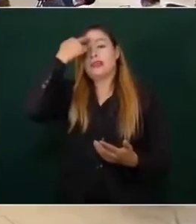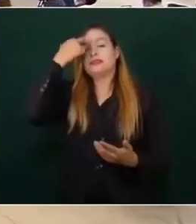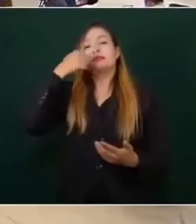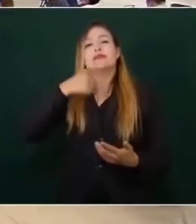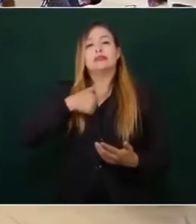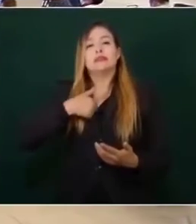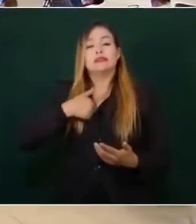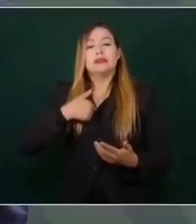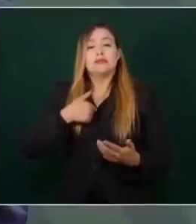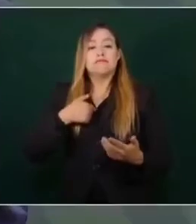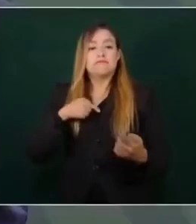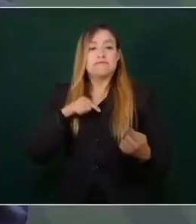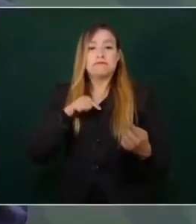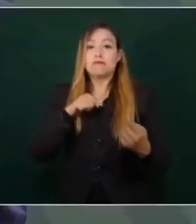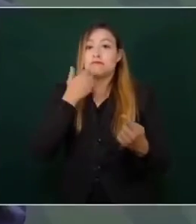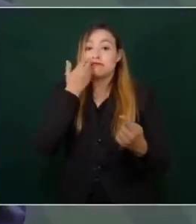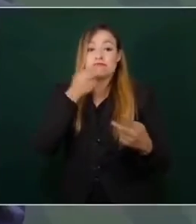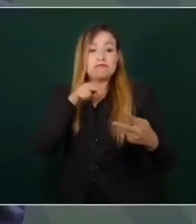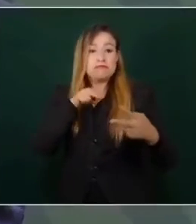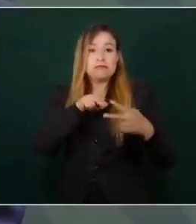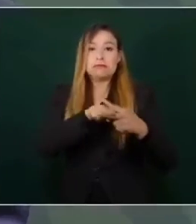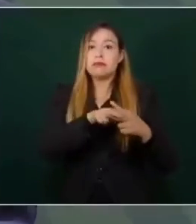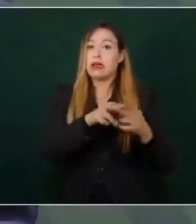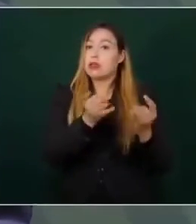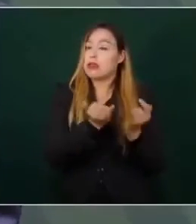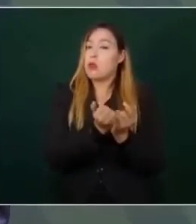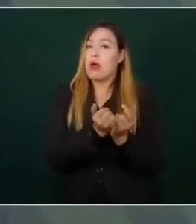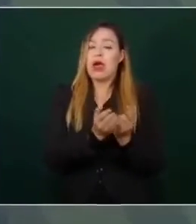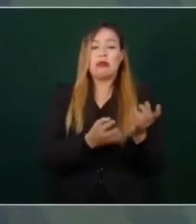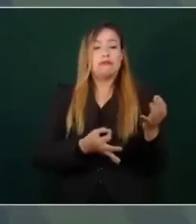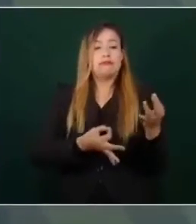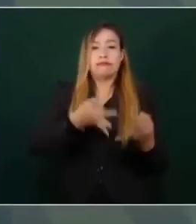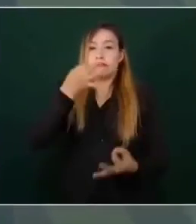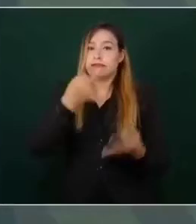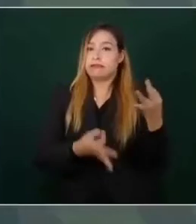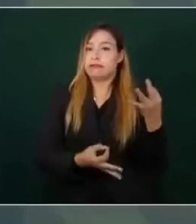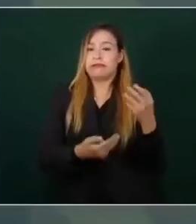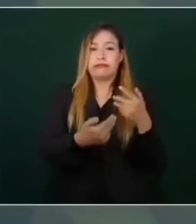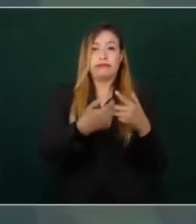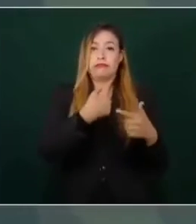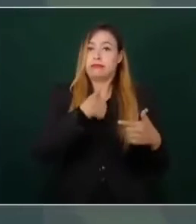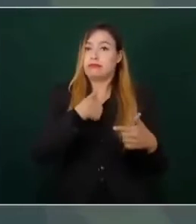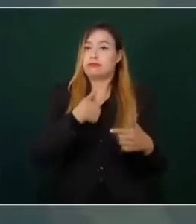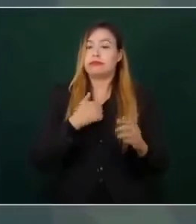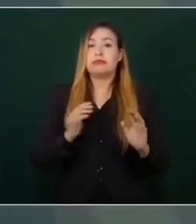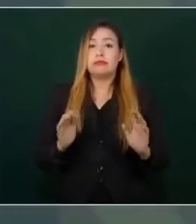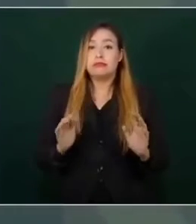y el diente por diente y el ojo por ojo.